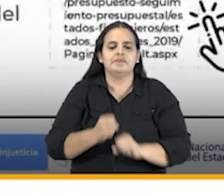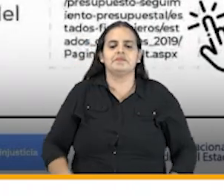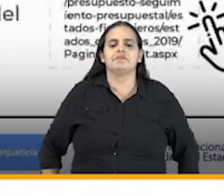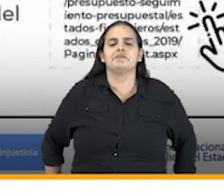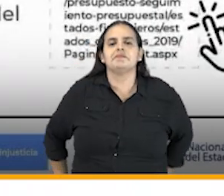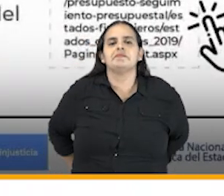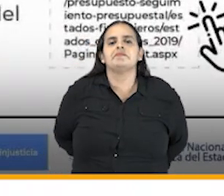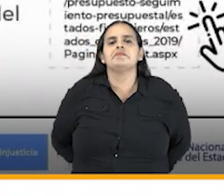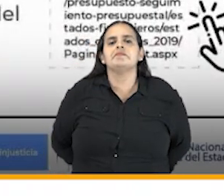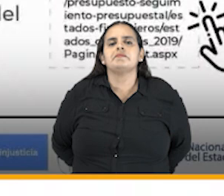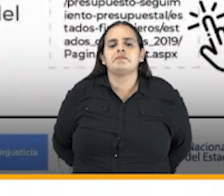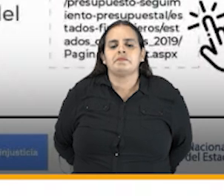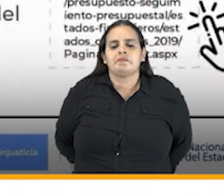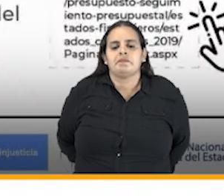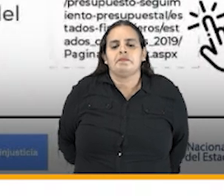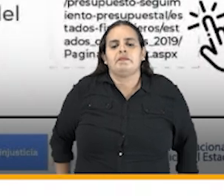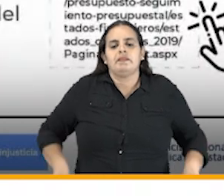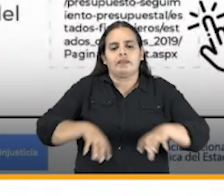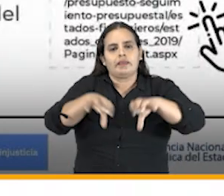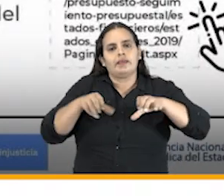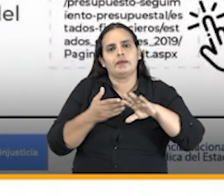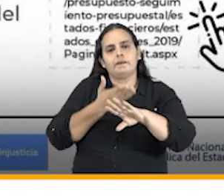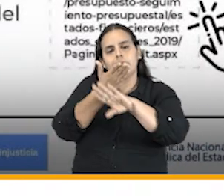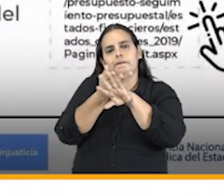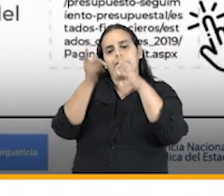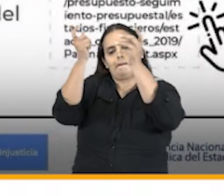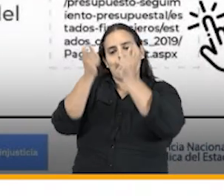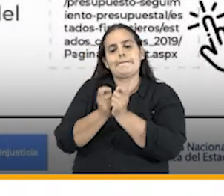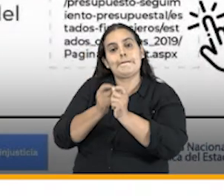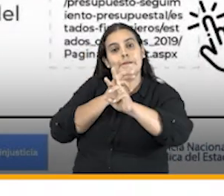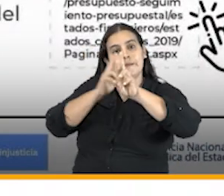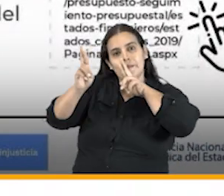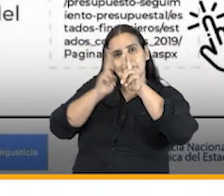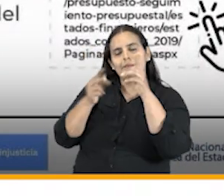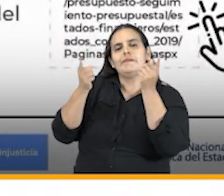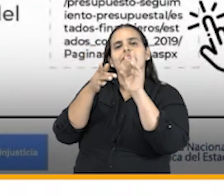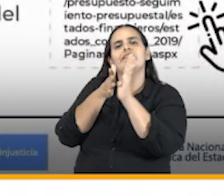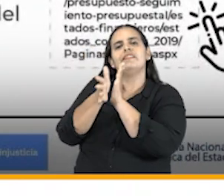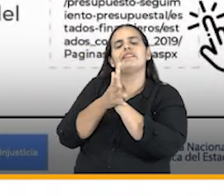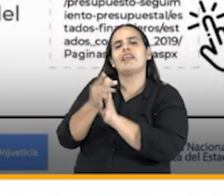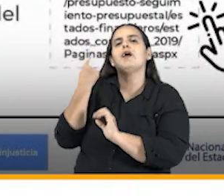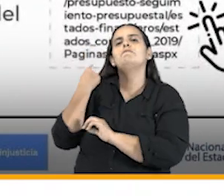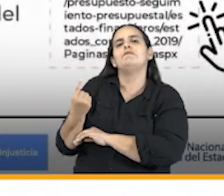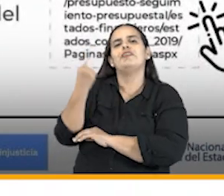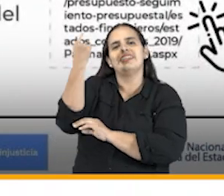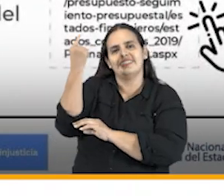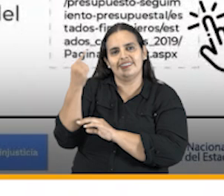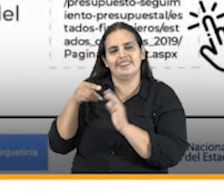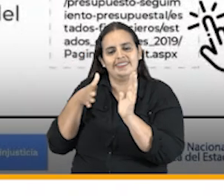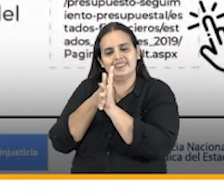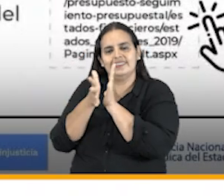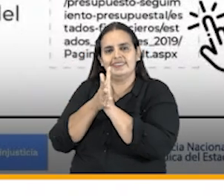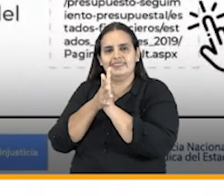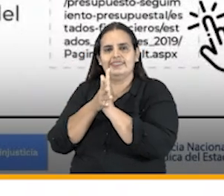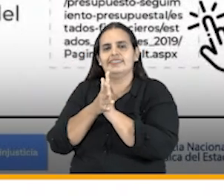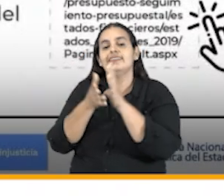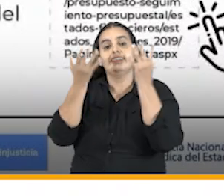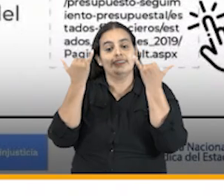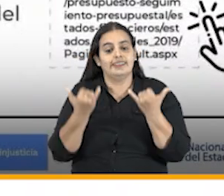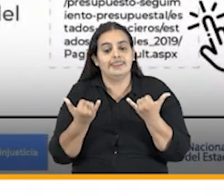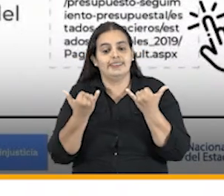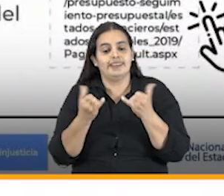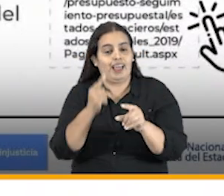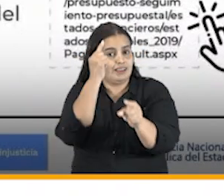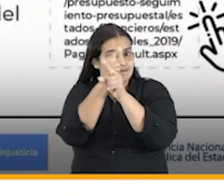en cuanto a la ejecución presupuestal como resultado también de esas políticas de